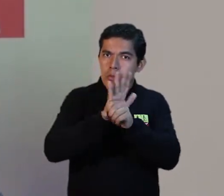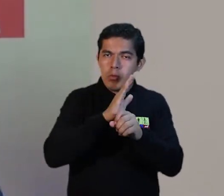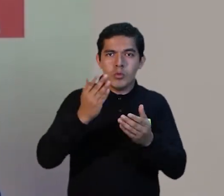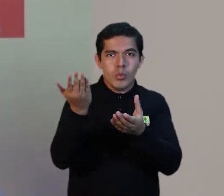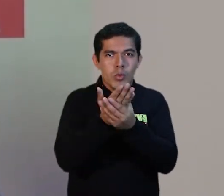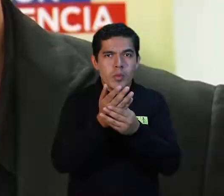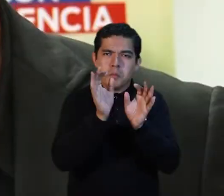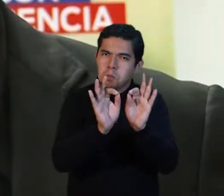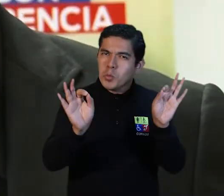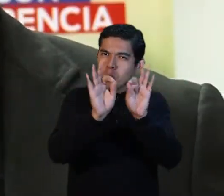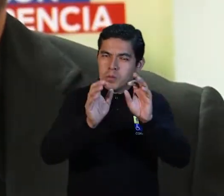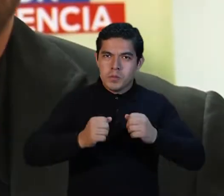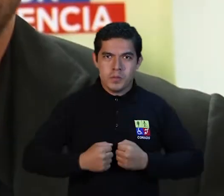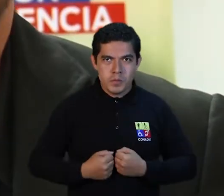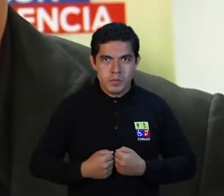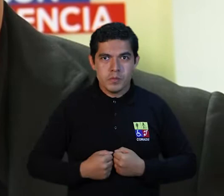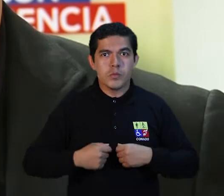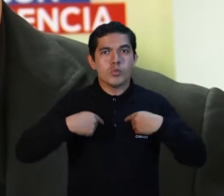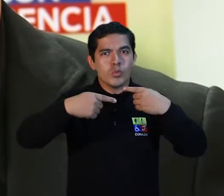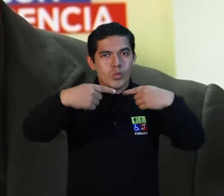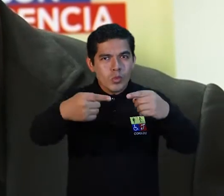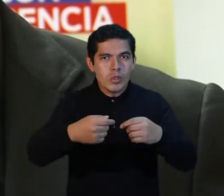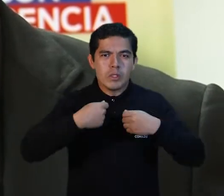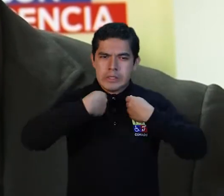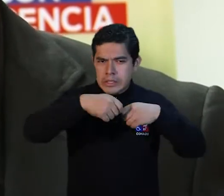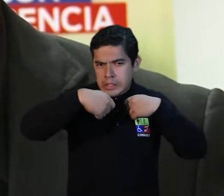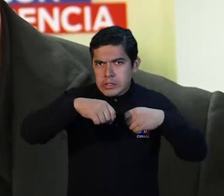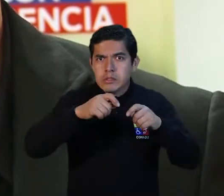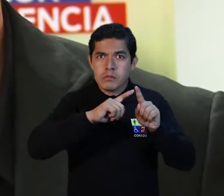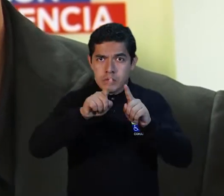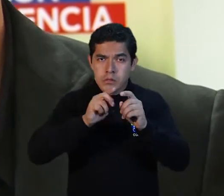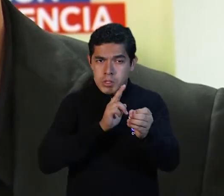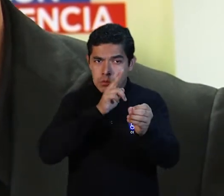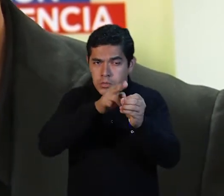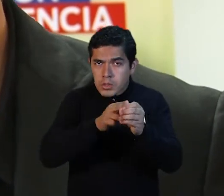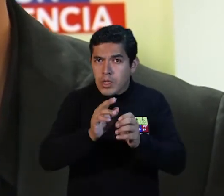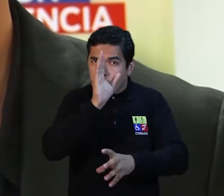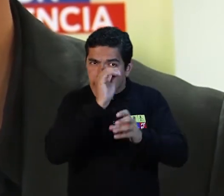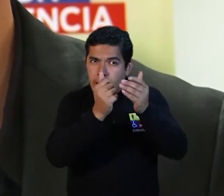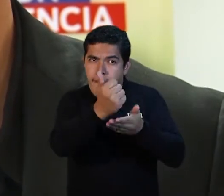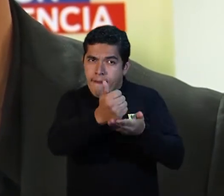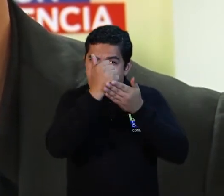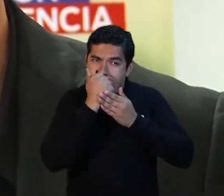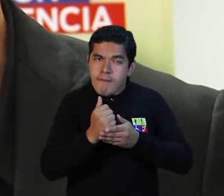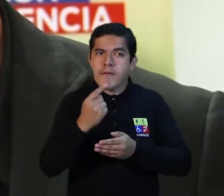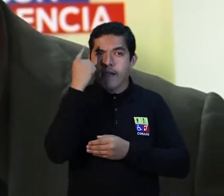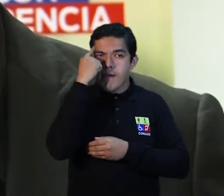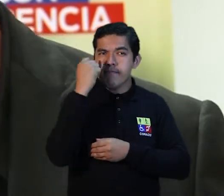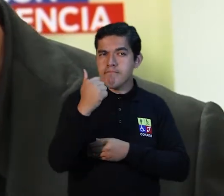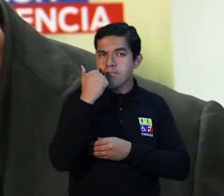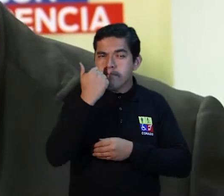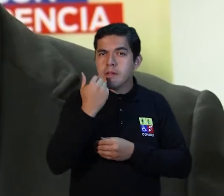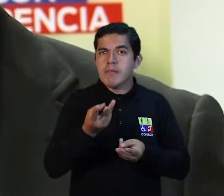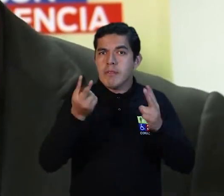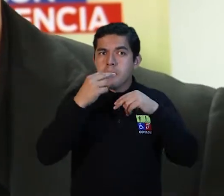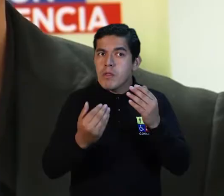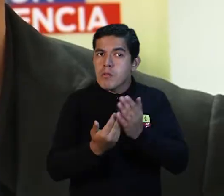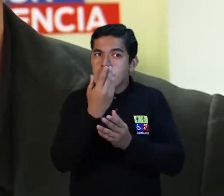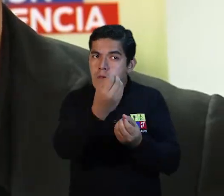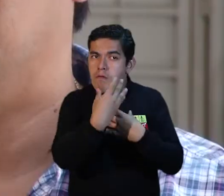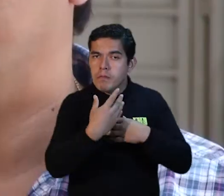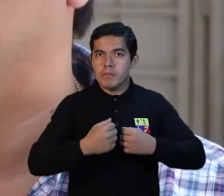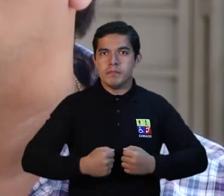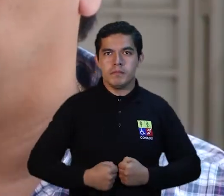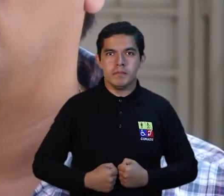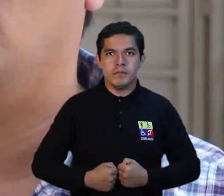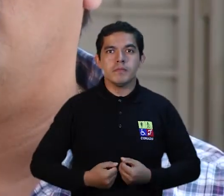documentos habilitantes. Constantemente estos eventos nos ayudan a reafirmar información o a adquirir nueva información.